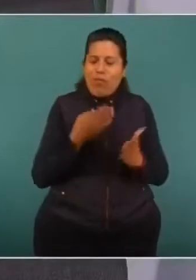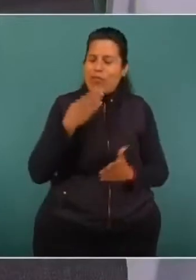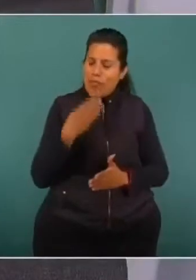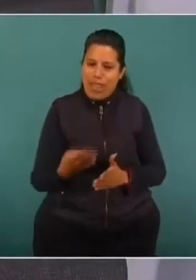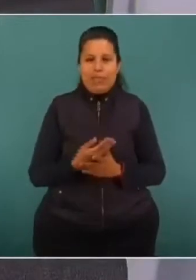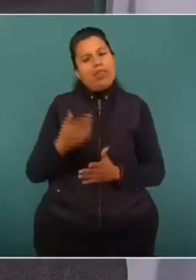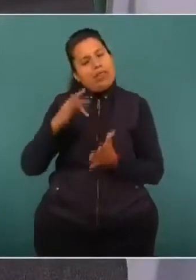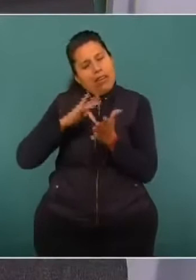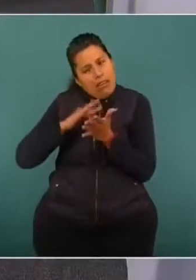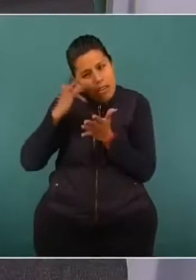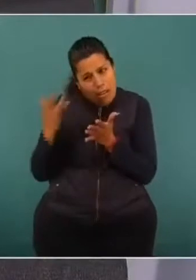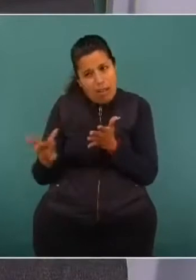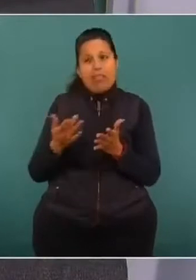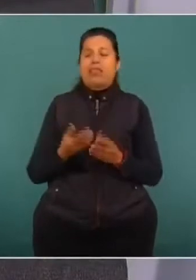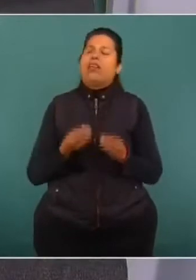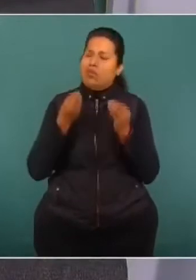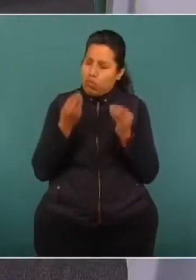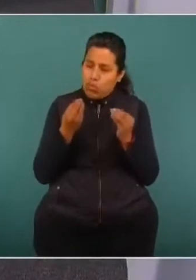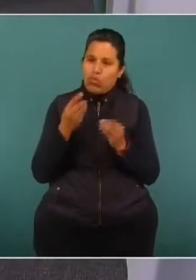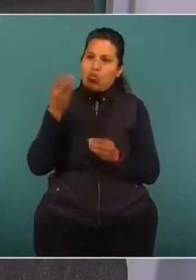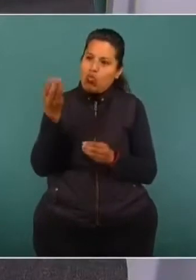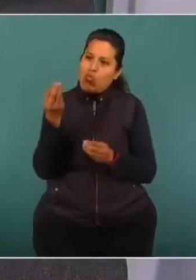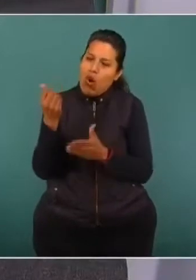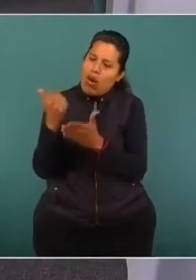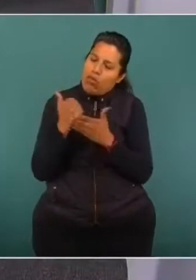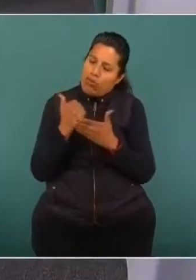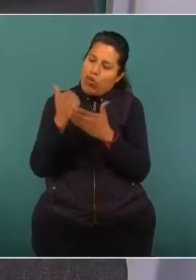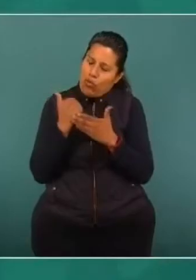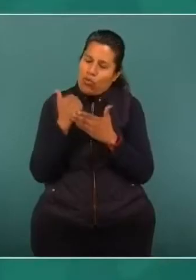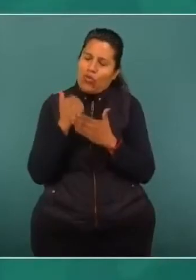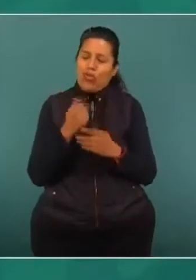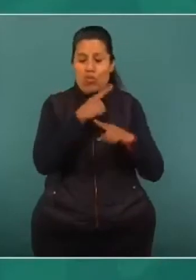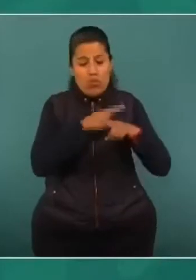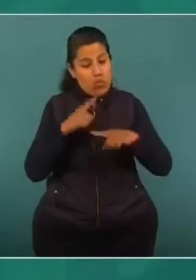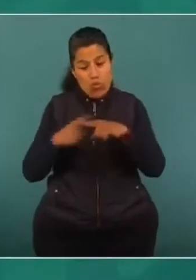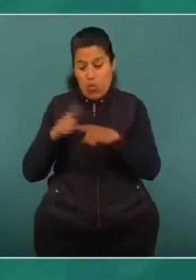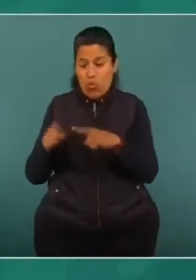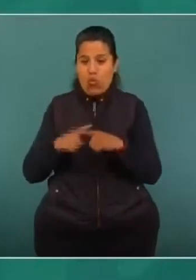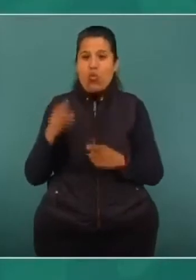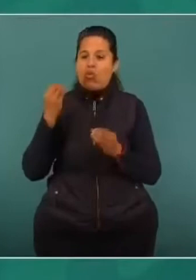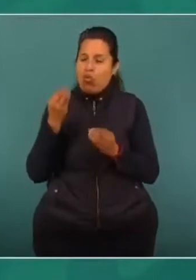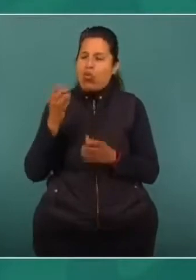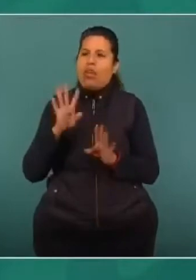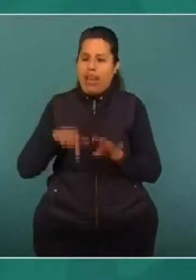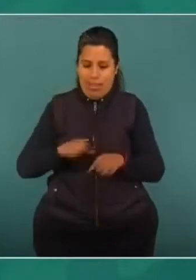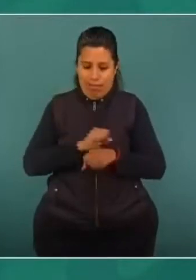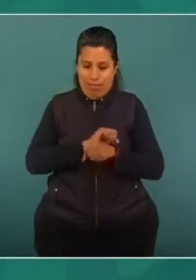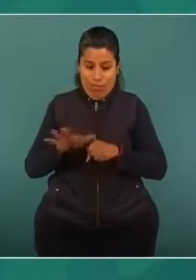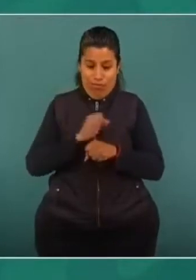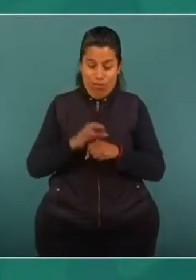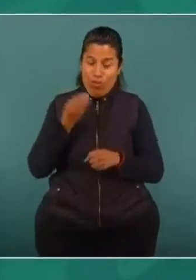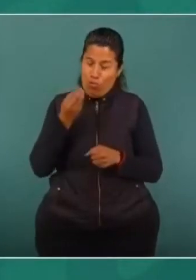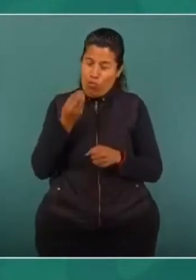de agradecer todo el apoyo y respaldo que en especie hemos recibido en esta pandemia por